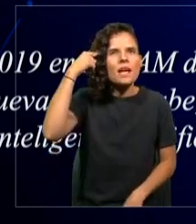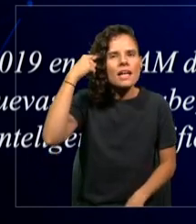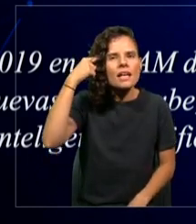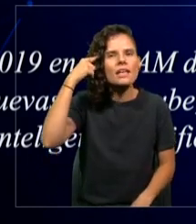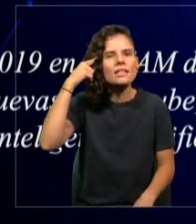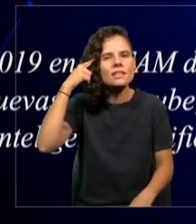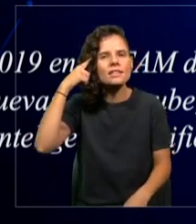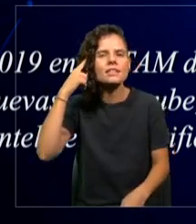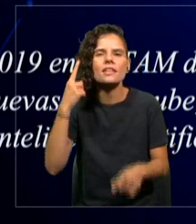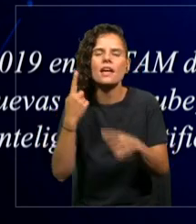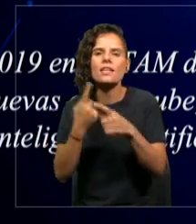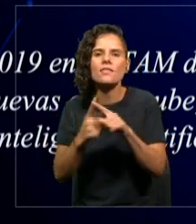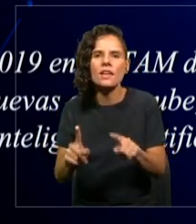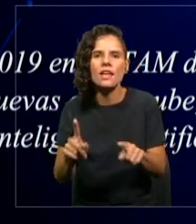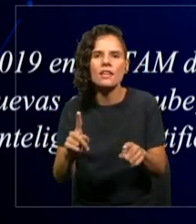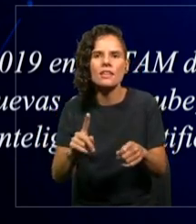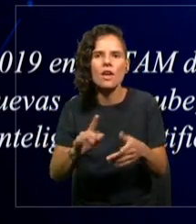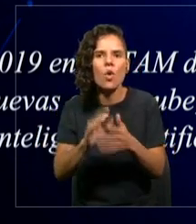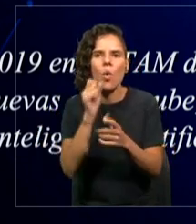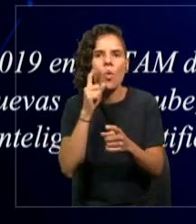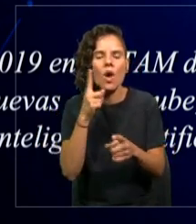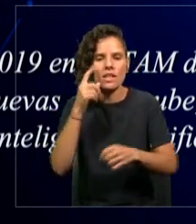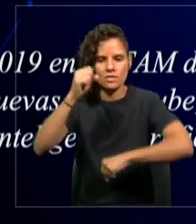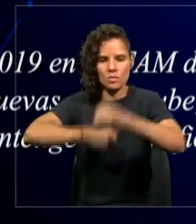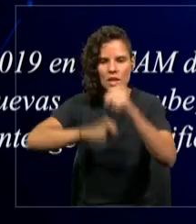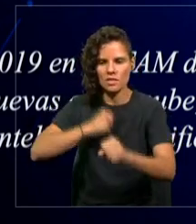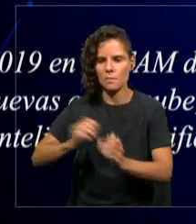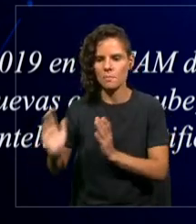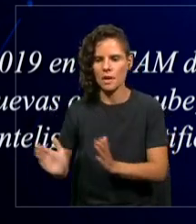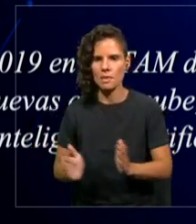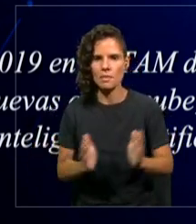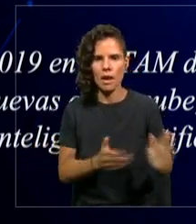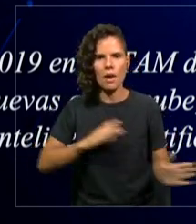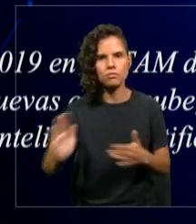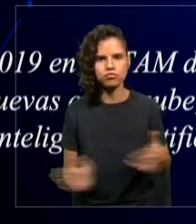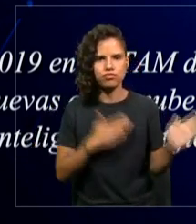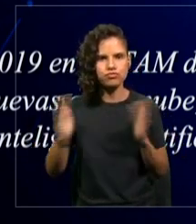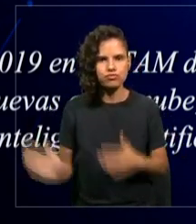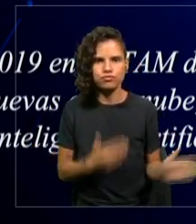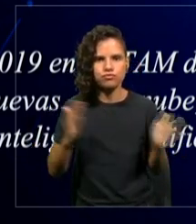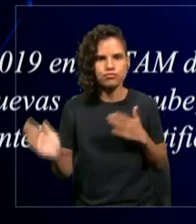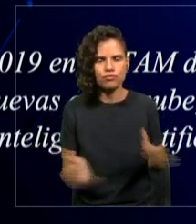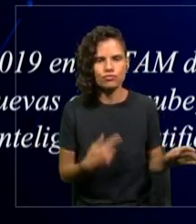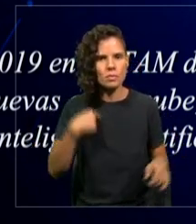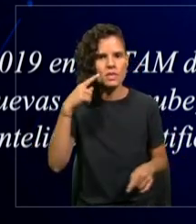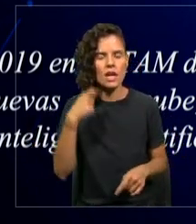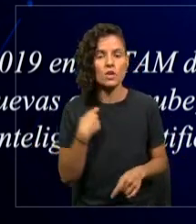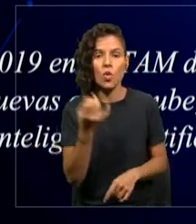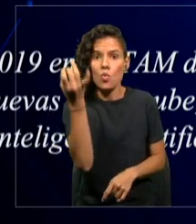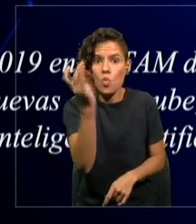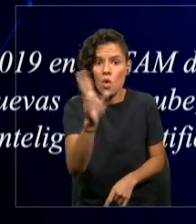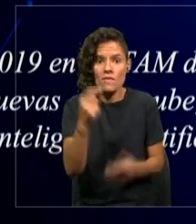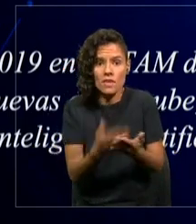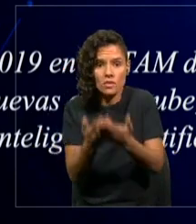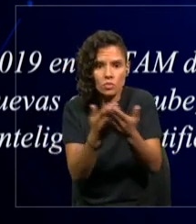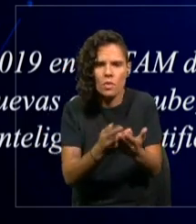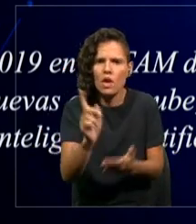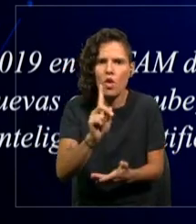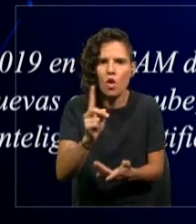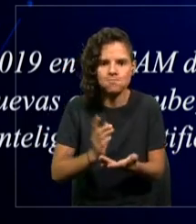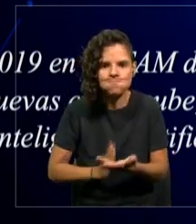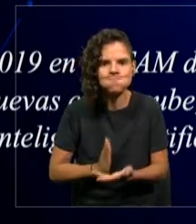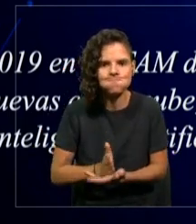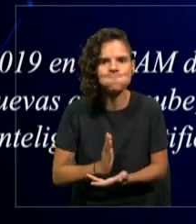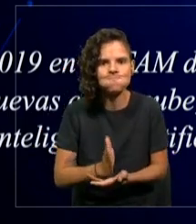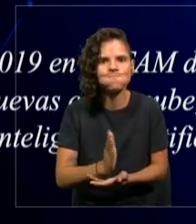esta secuencia de producción industrial y pensar que las cosas no se estudia una vez, se estudia siempre.